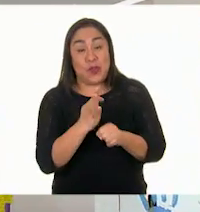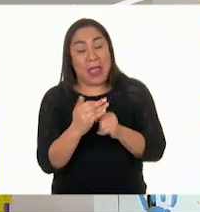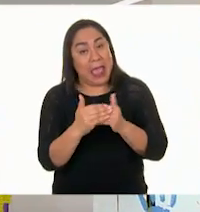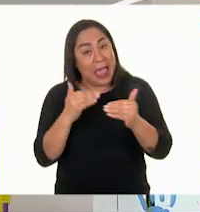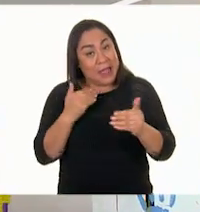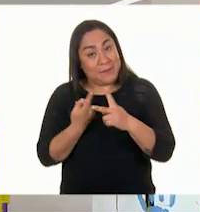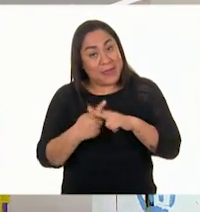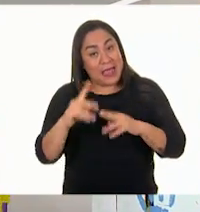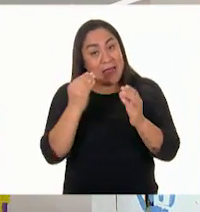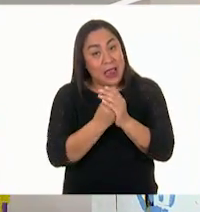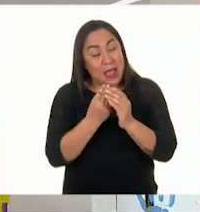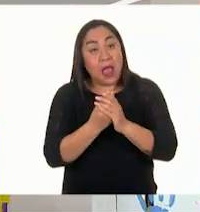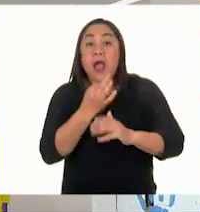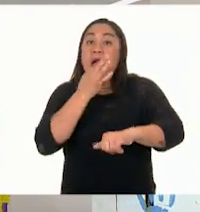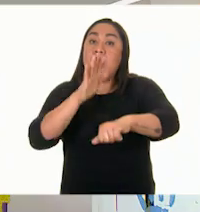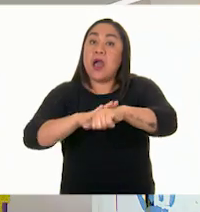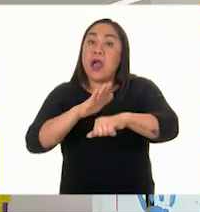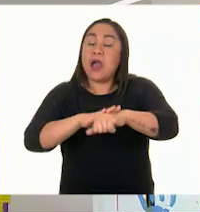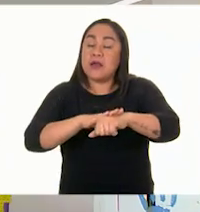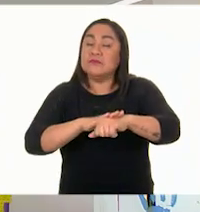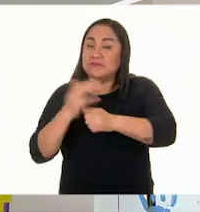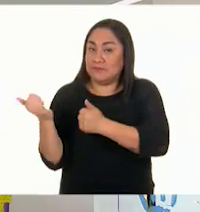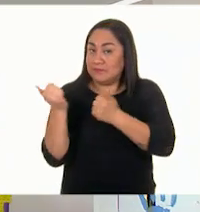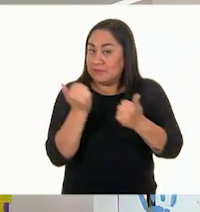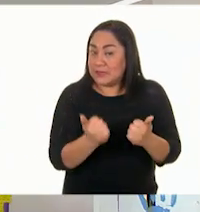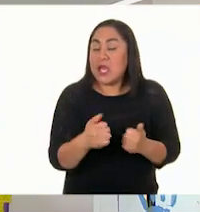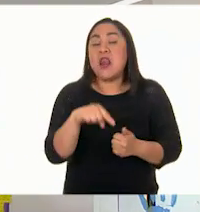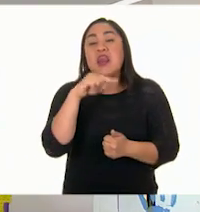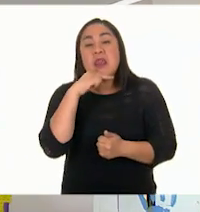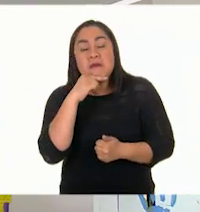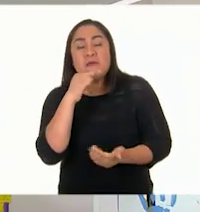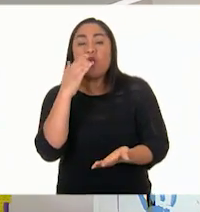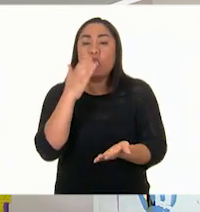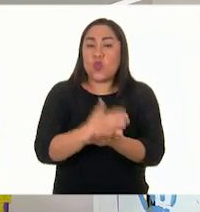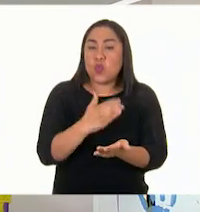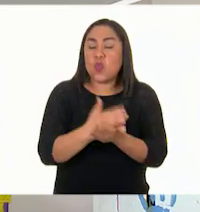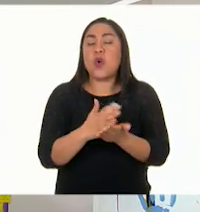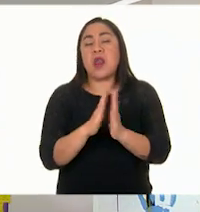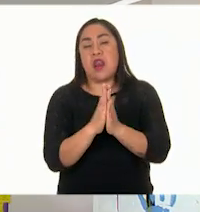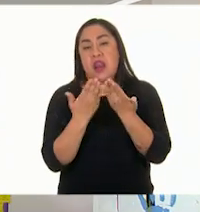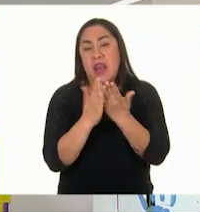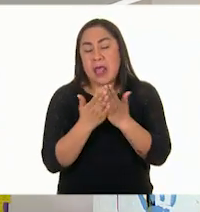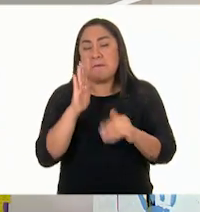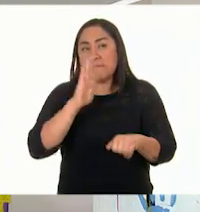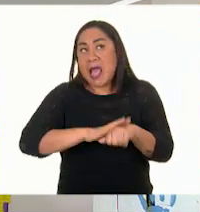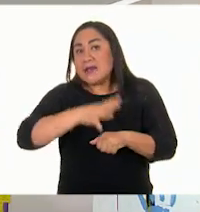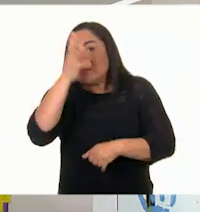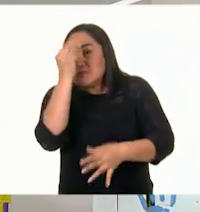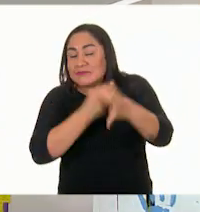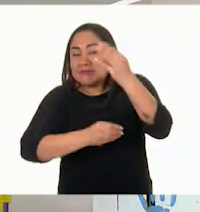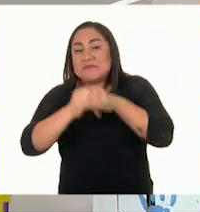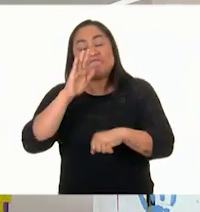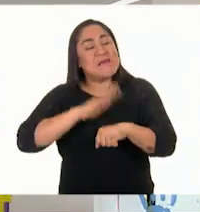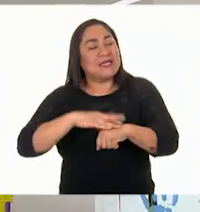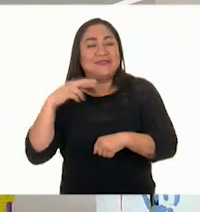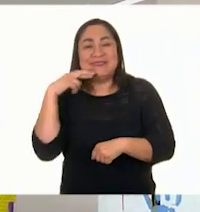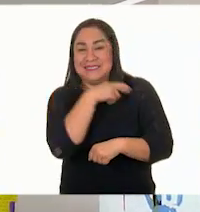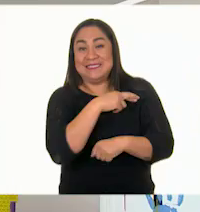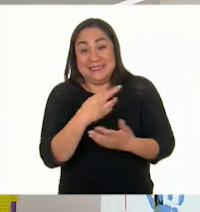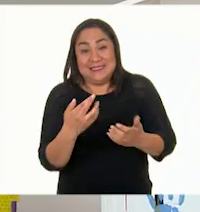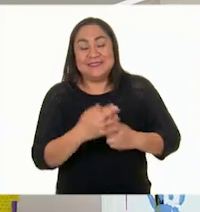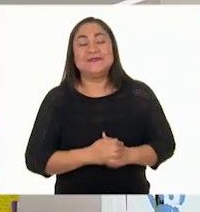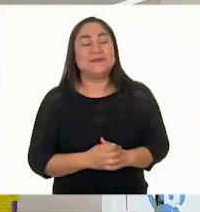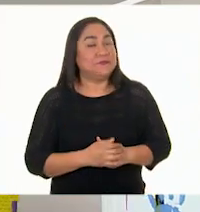tener a la mano todos sus materiales, lápices, cuaderno, el libro de texto y así aprenderán mucho y mejor con nosotras.